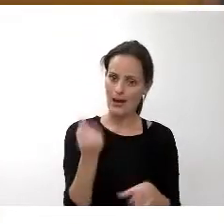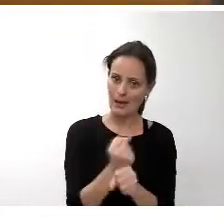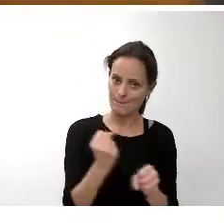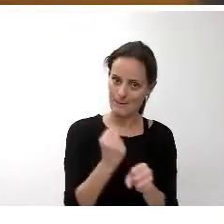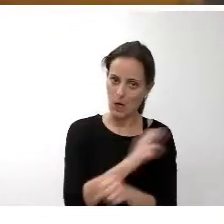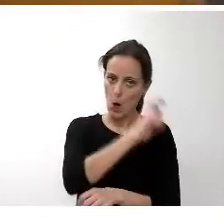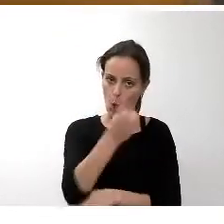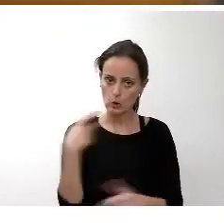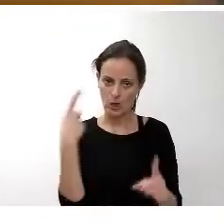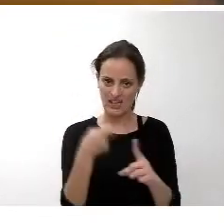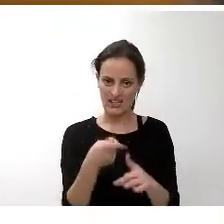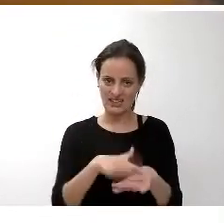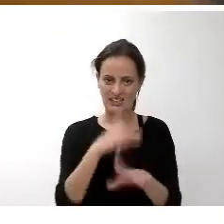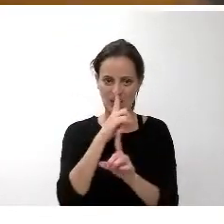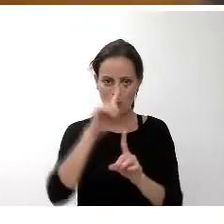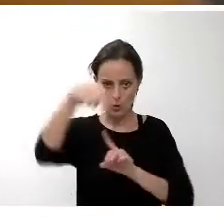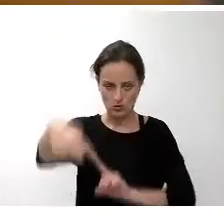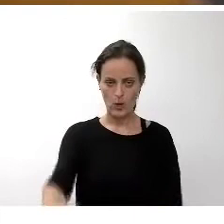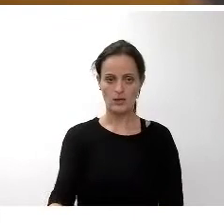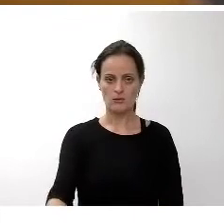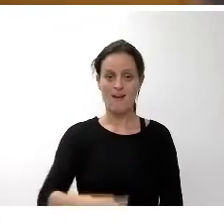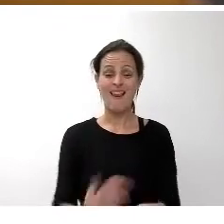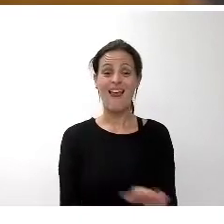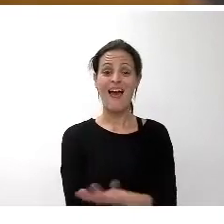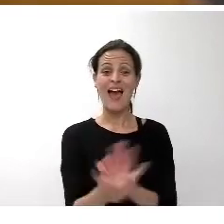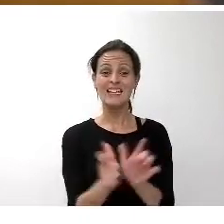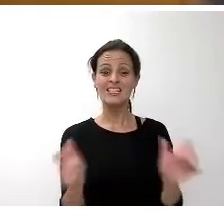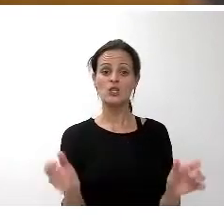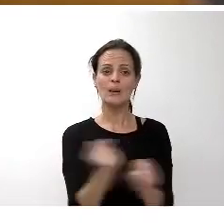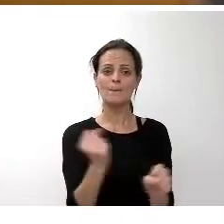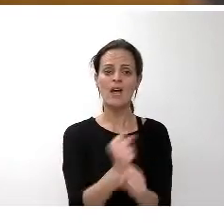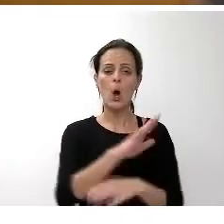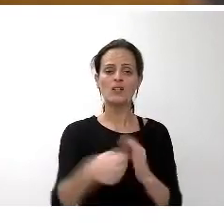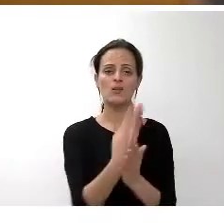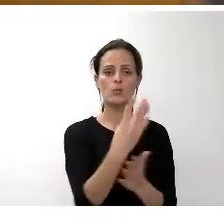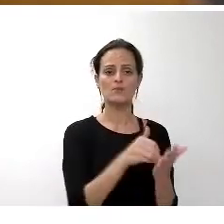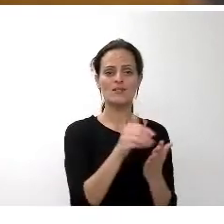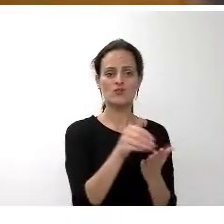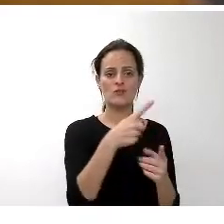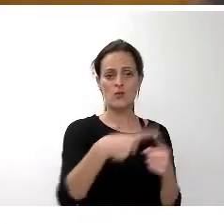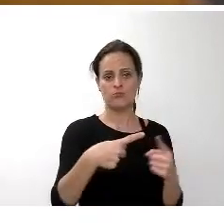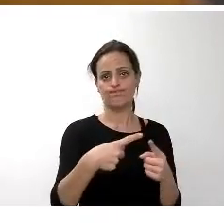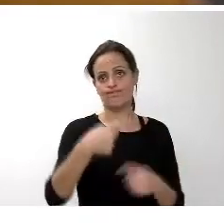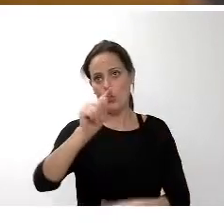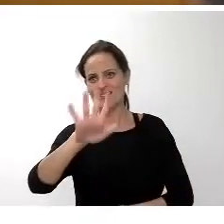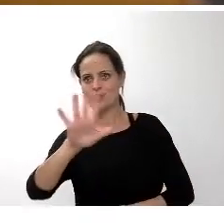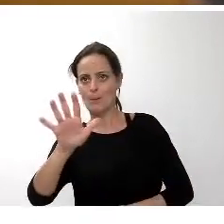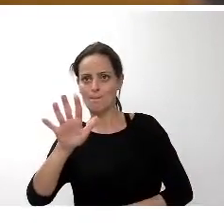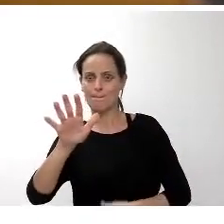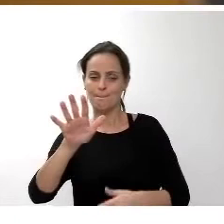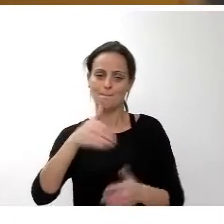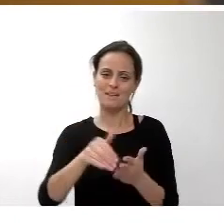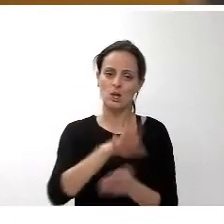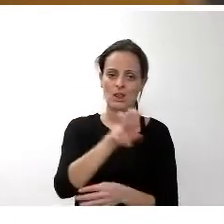grandes objetivos para este año la generación de empleo contará con un presupuesto de 4 millones y medio de euros una cifra que supone un incremento del 45